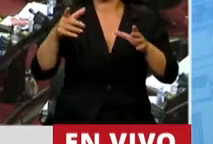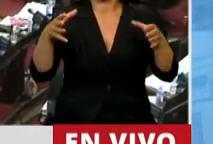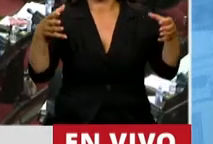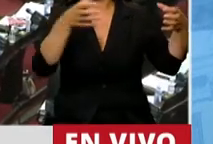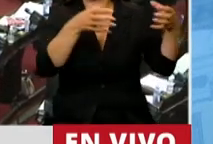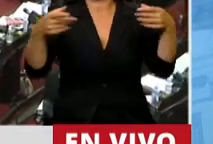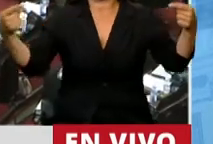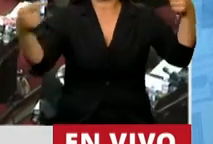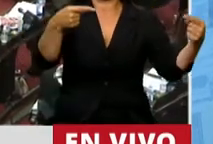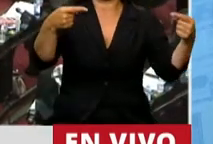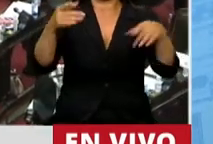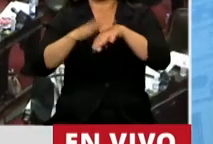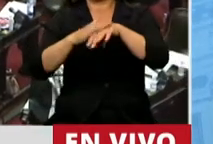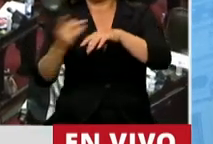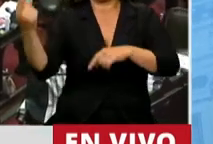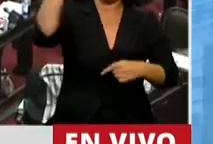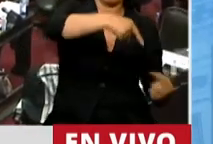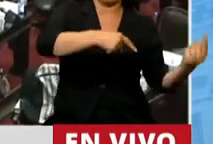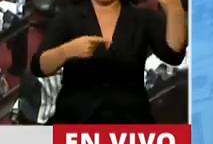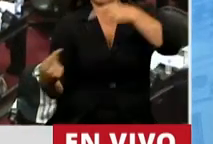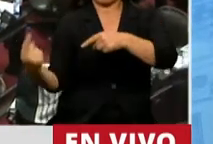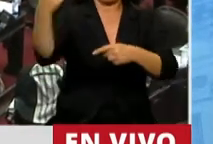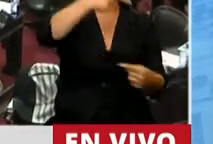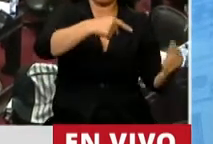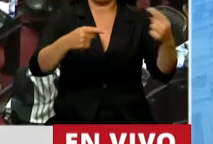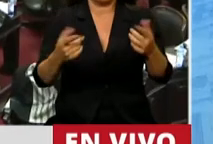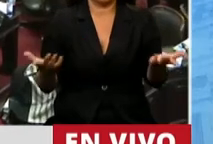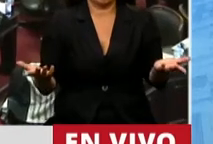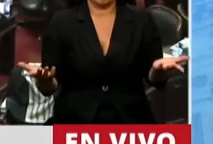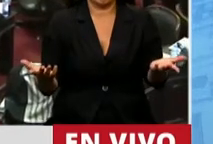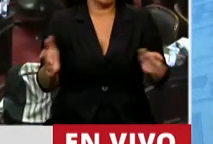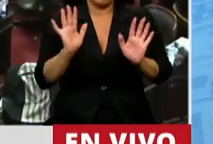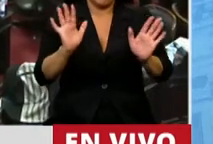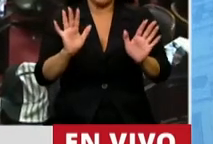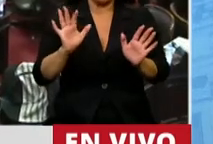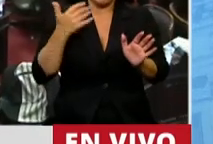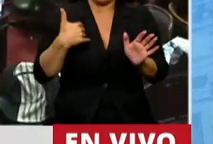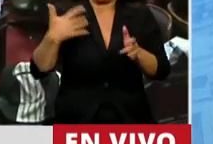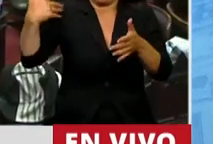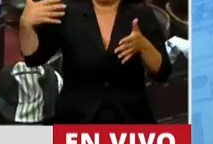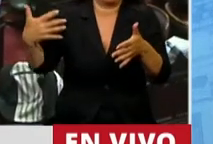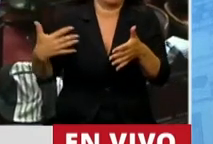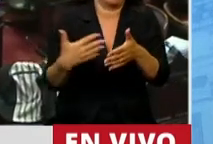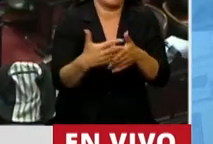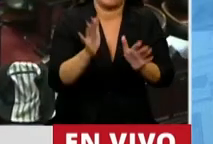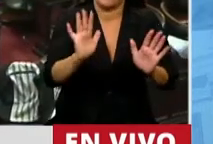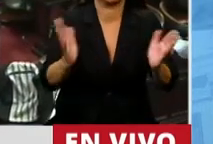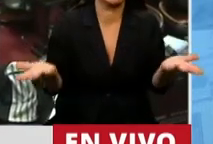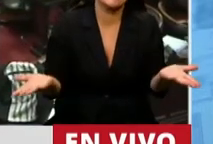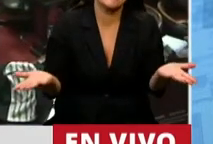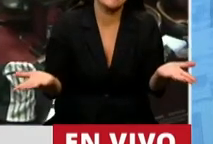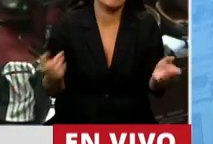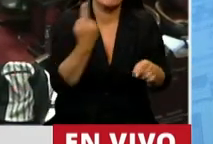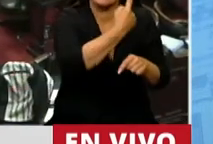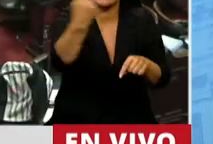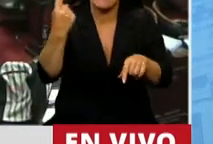viven tirándose responsabilidades. Esta es nuestra historia y todos y cada uno de nosotros en la parte que